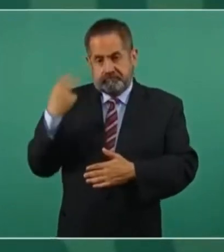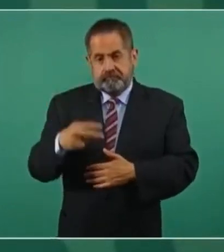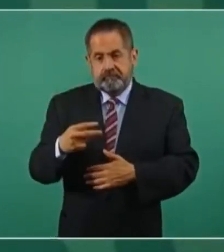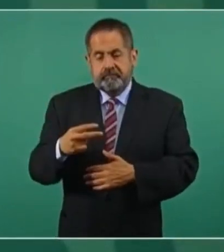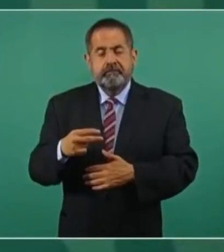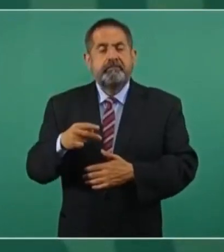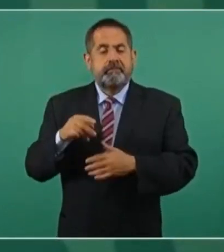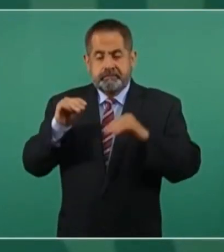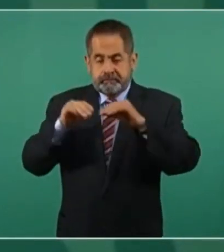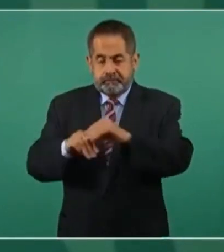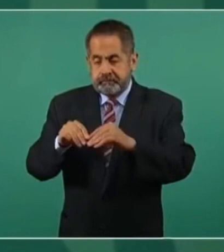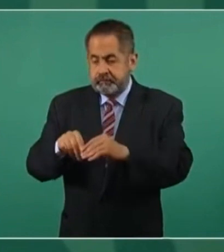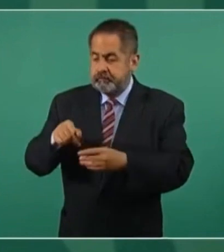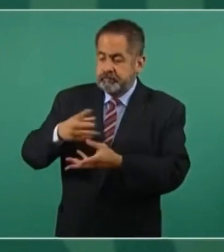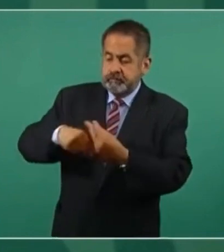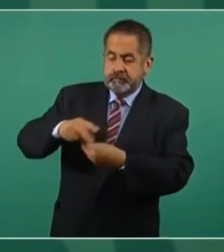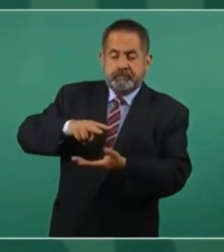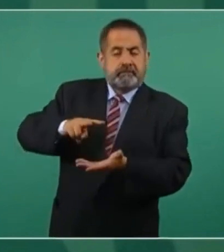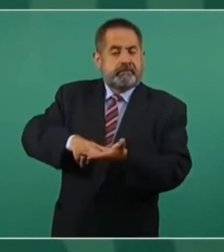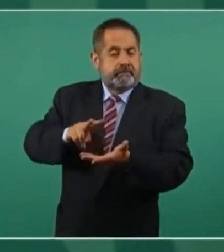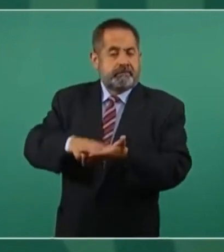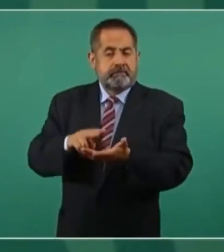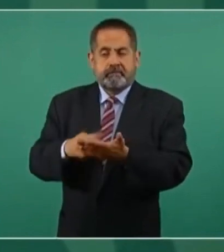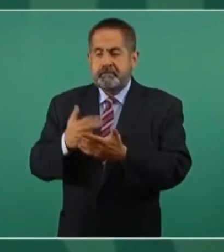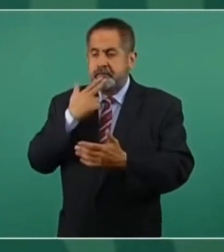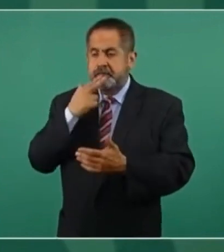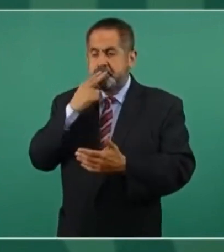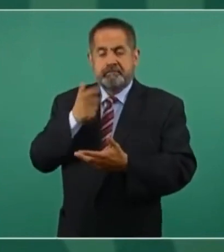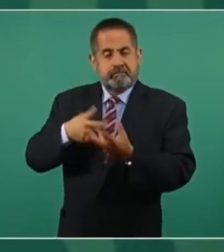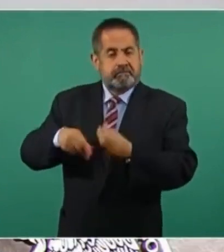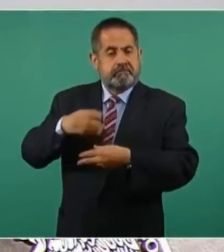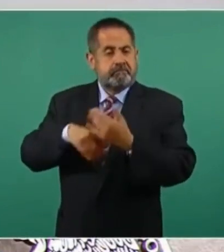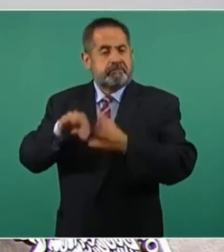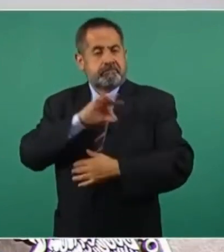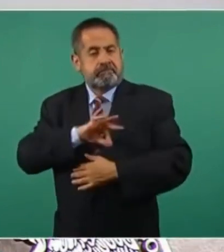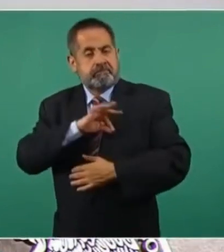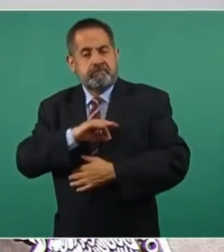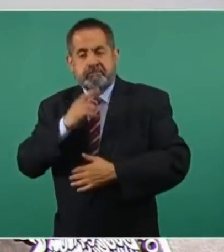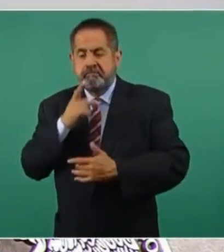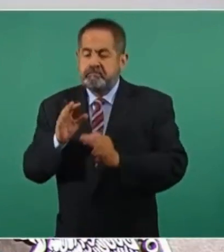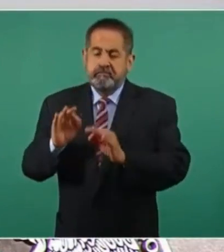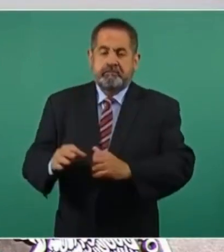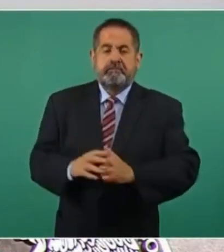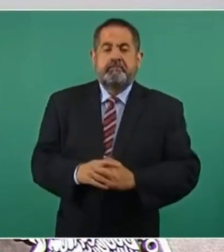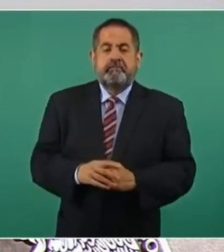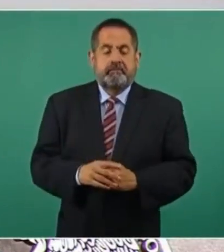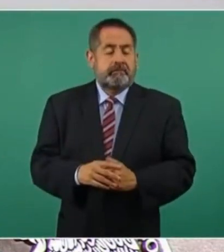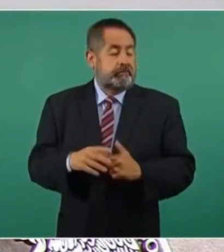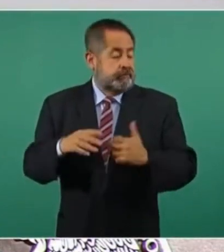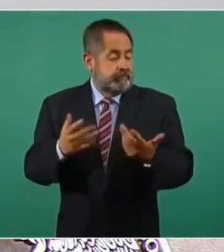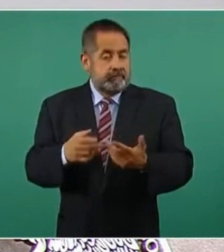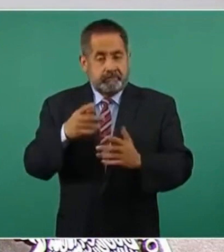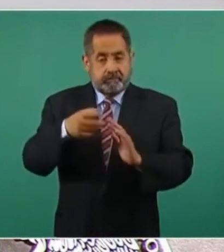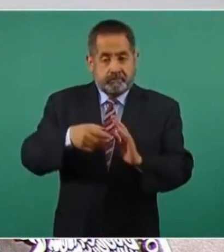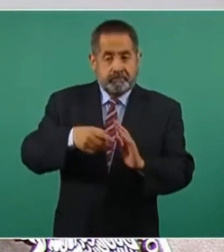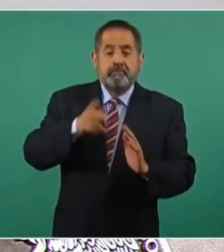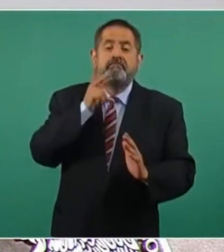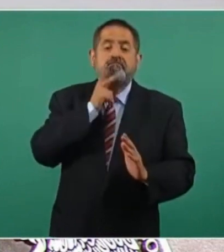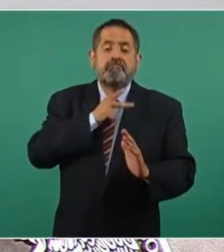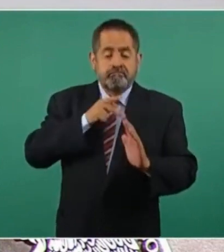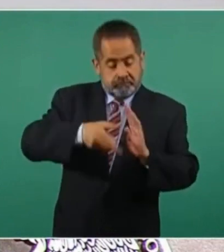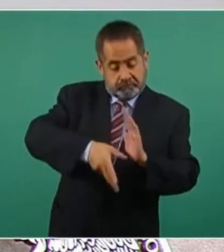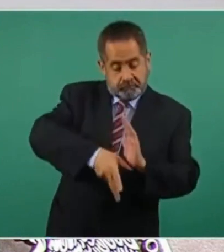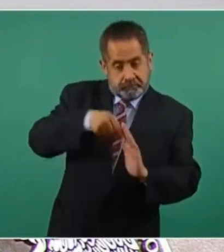generar valor económico y rentabilidad. Si bien la extracción y venta de crudo